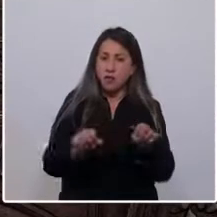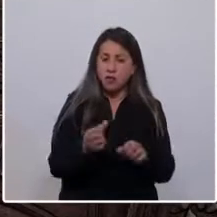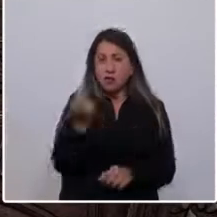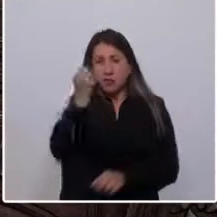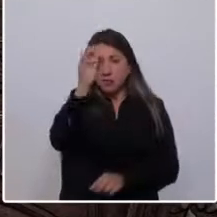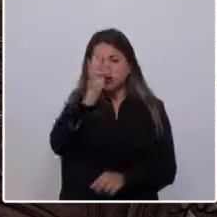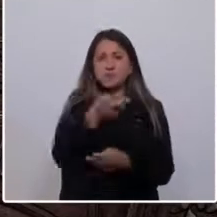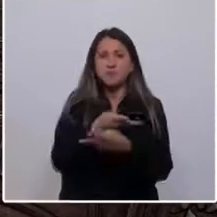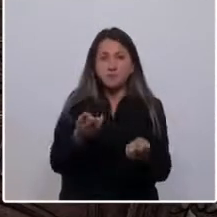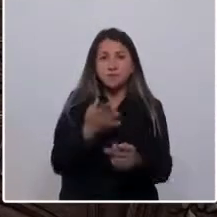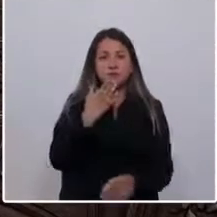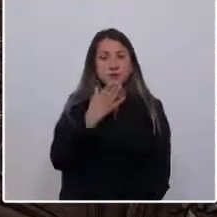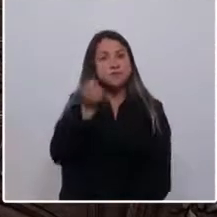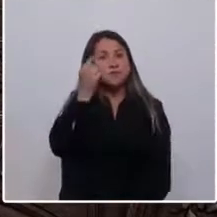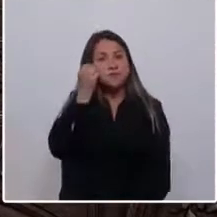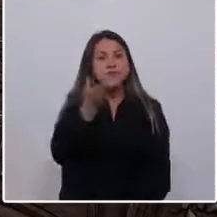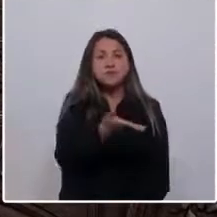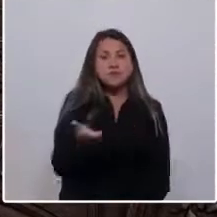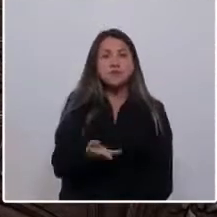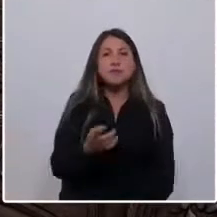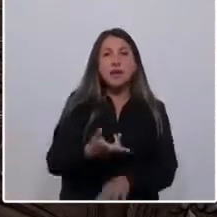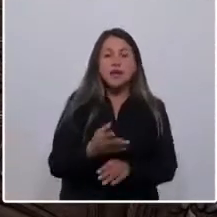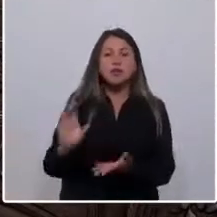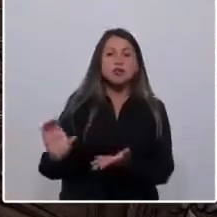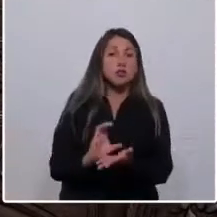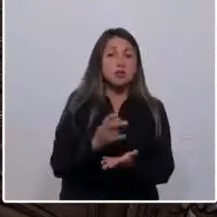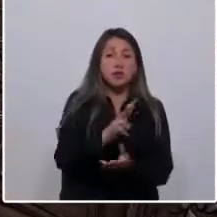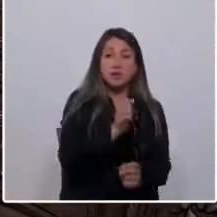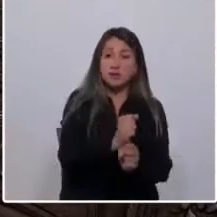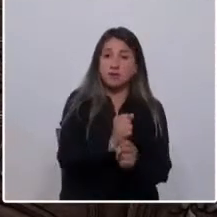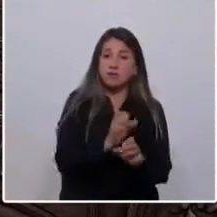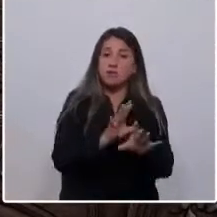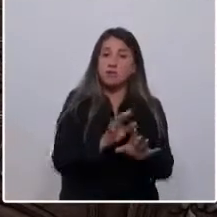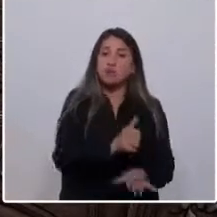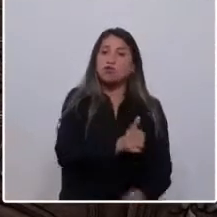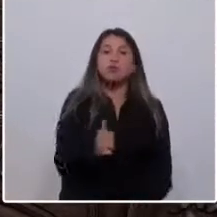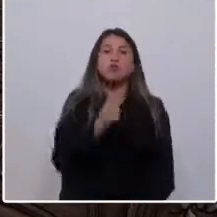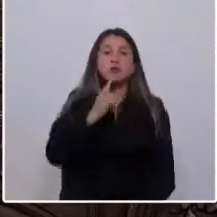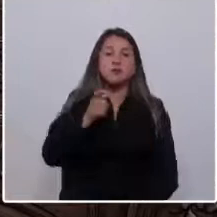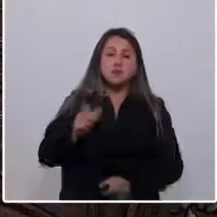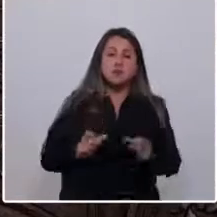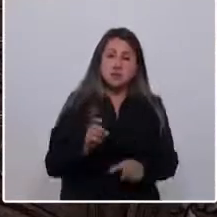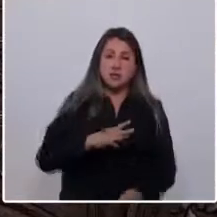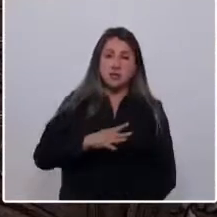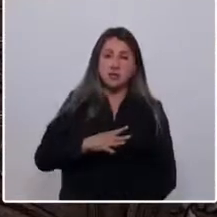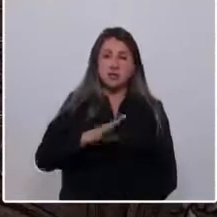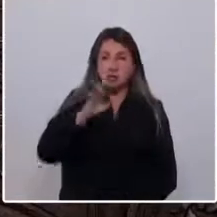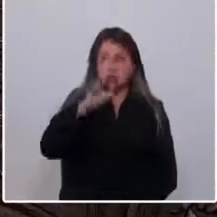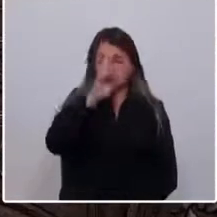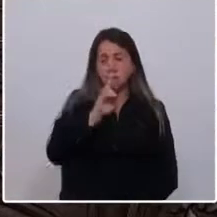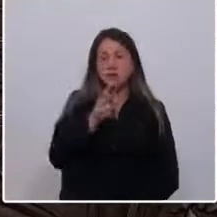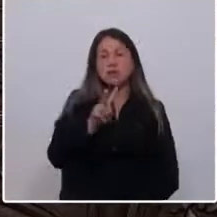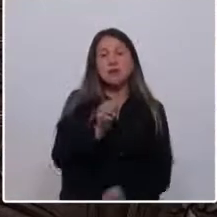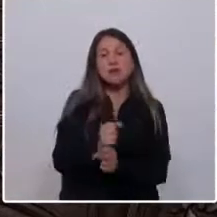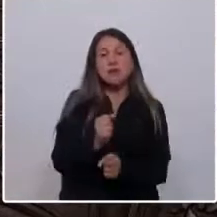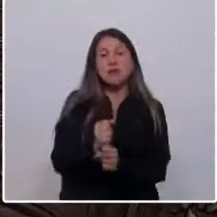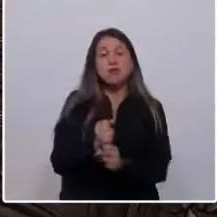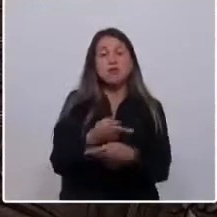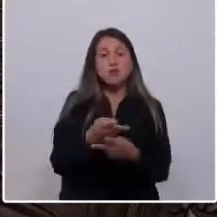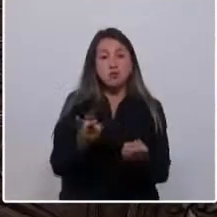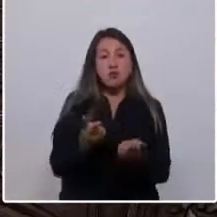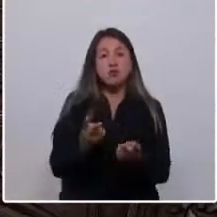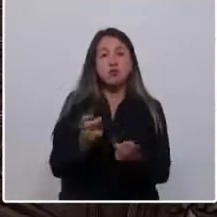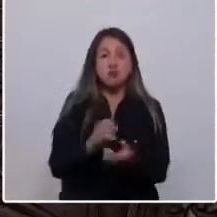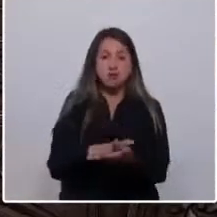públicos también comprendan que tienen un solo empleador y ese empleador somos todos los chilenos. La función pública no es gratuidad, es una calidad y un